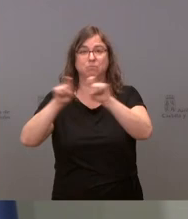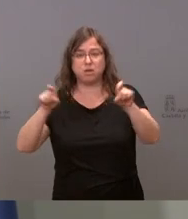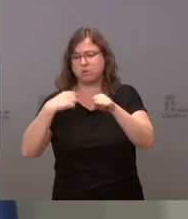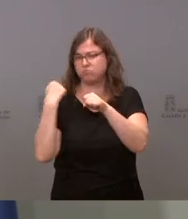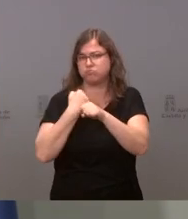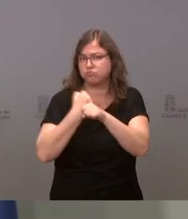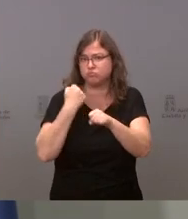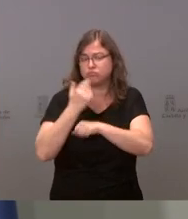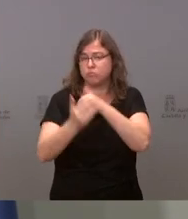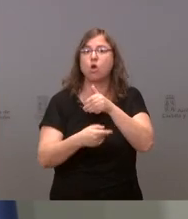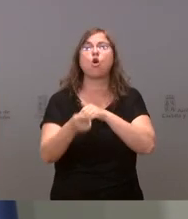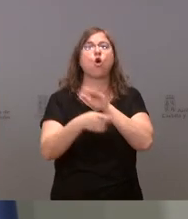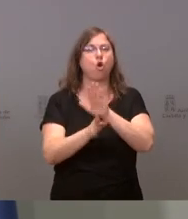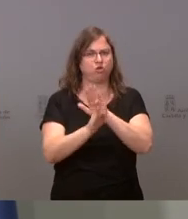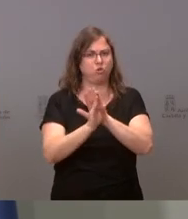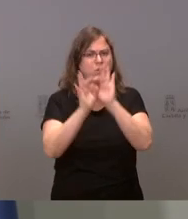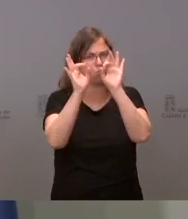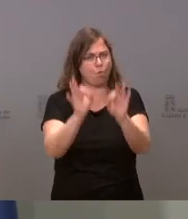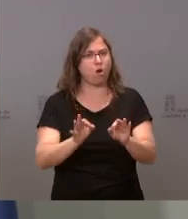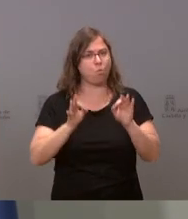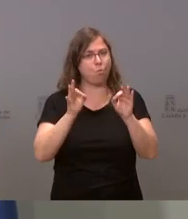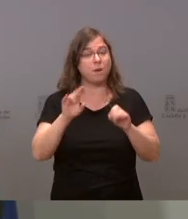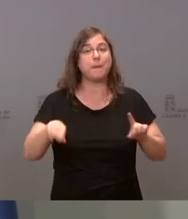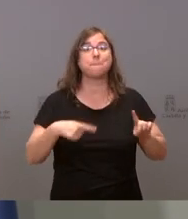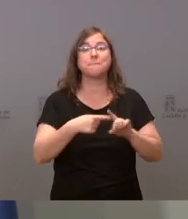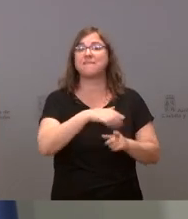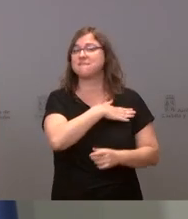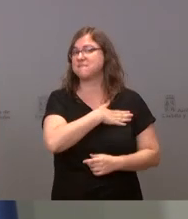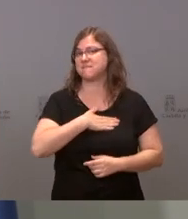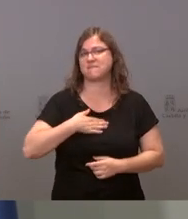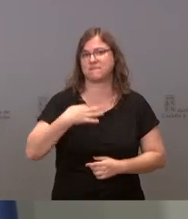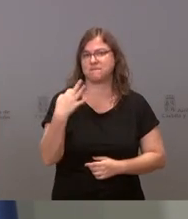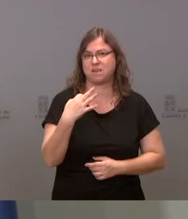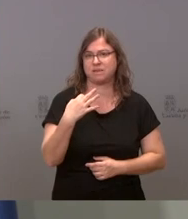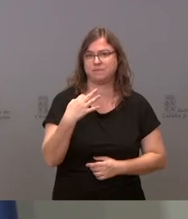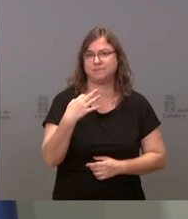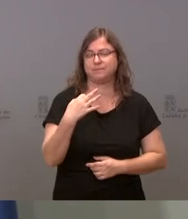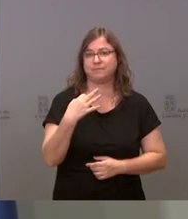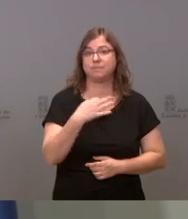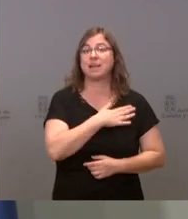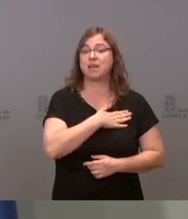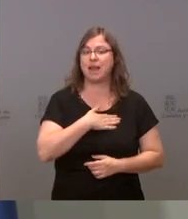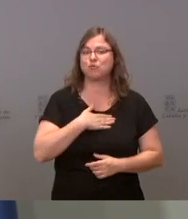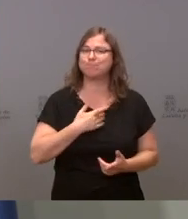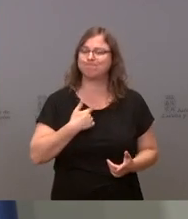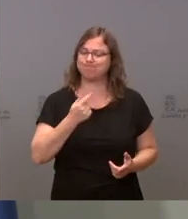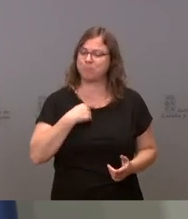trabajando y nuestra intención es ser útiles